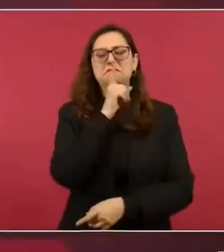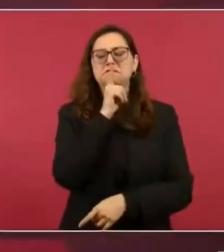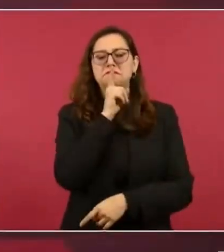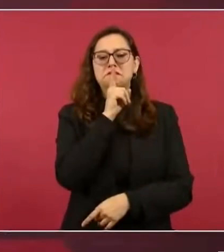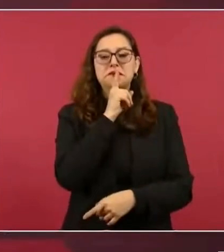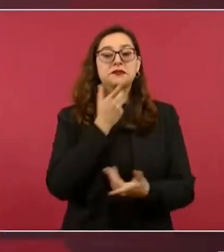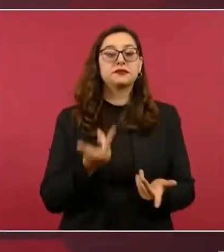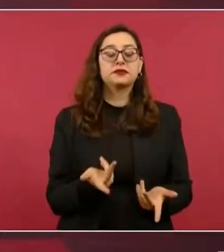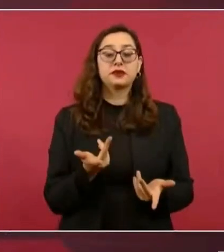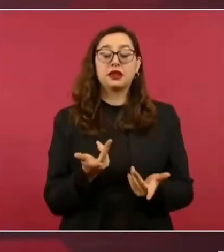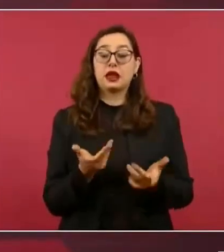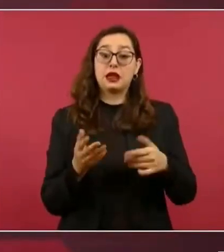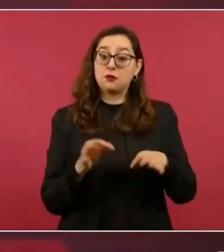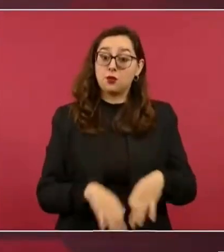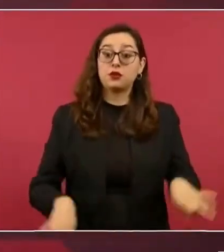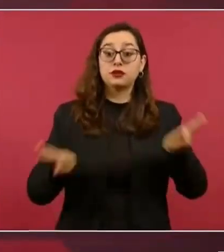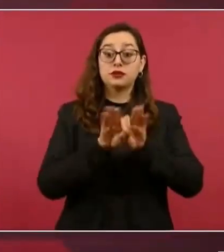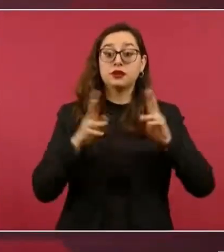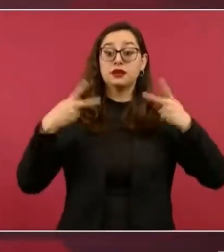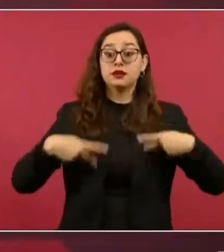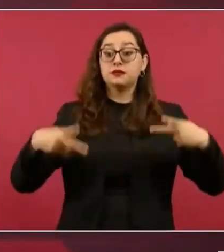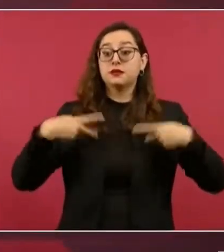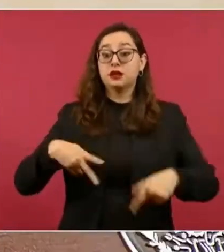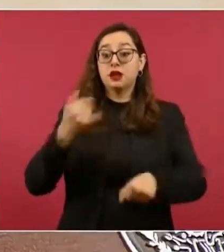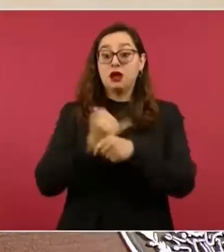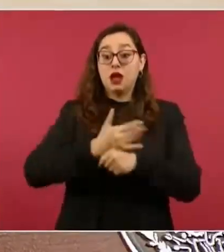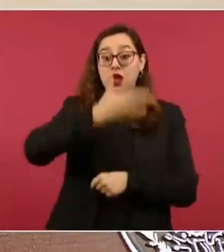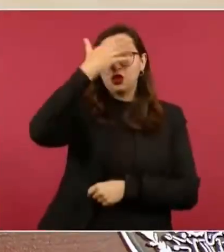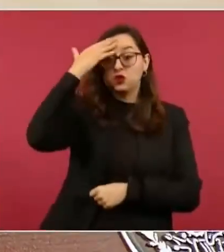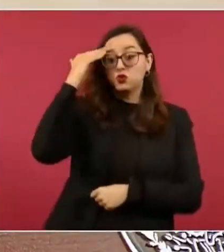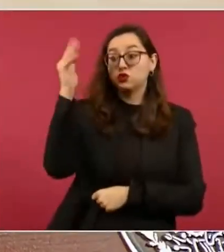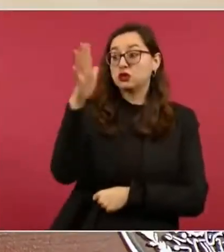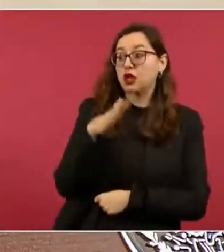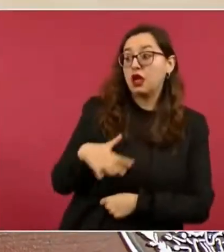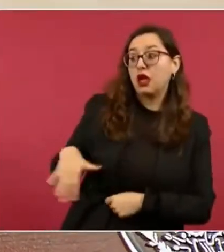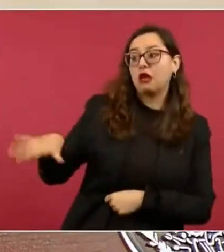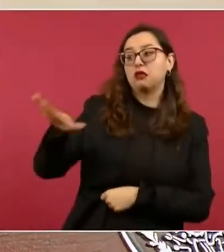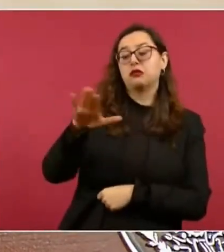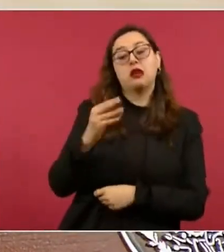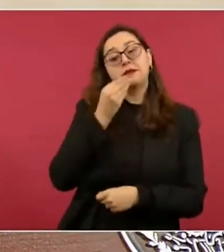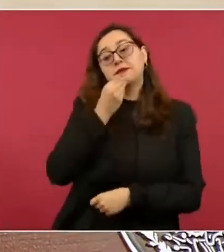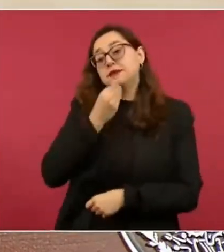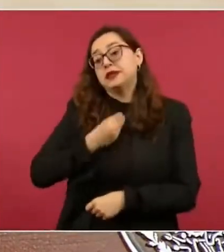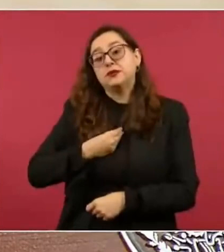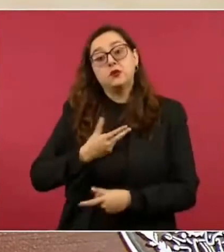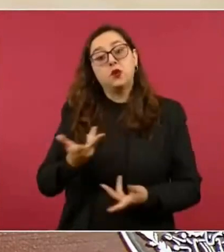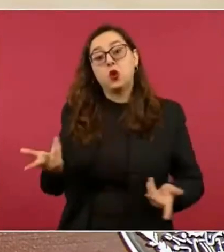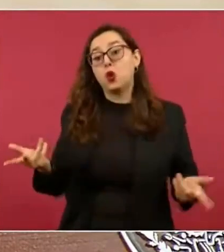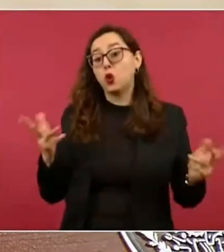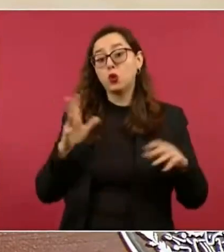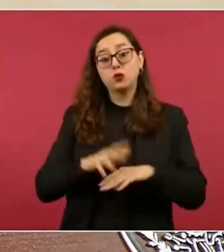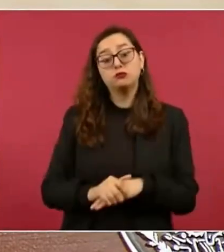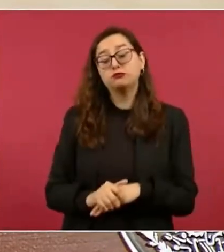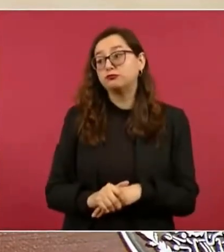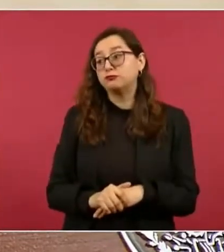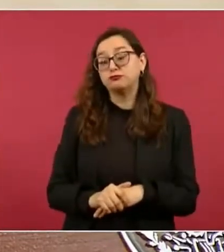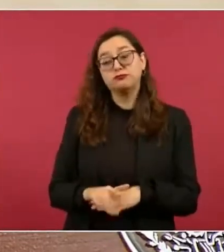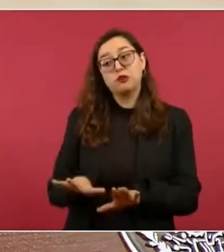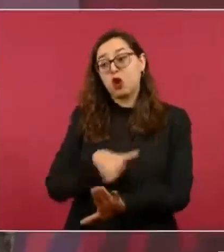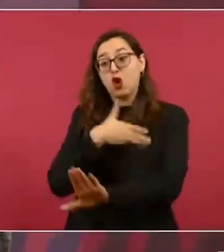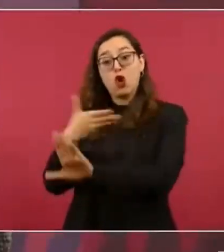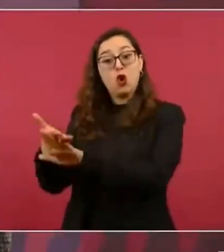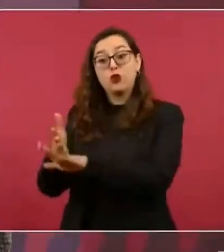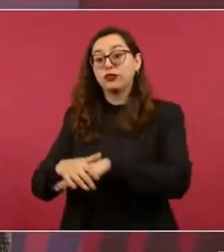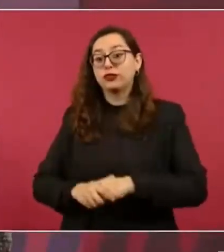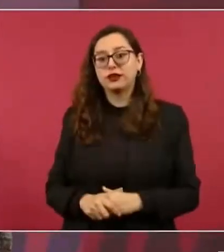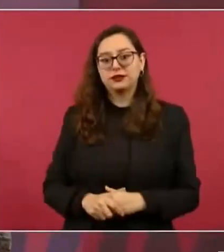que no es igual. Nos duele mucho que